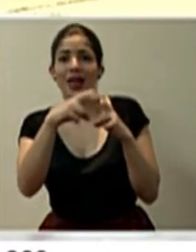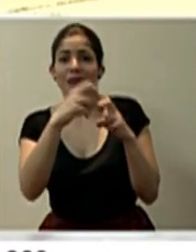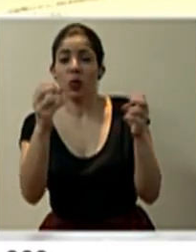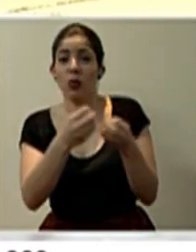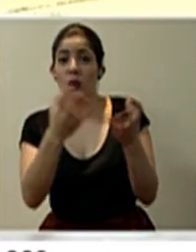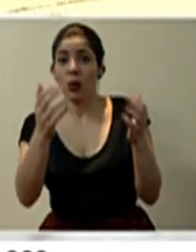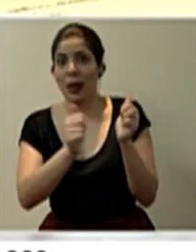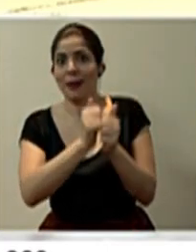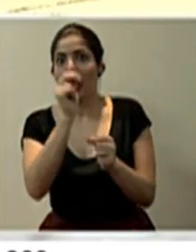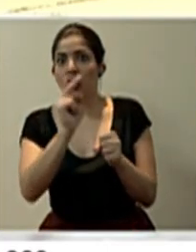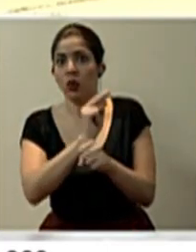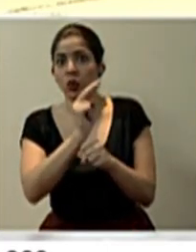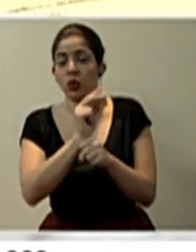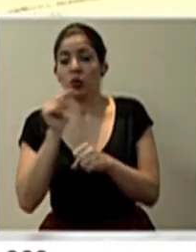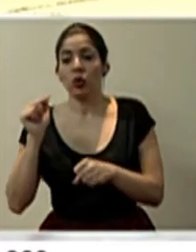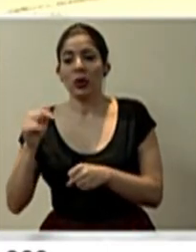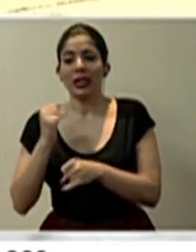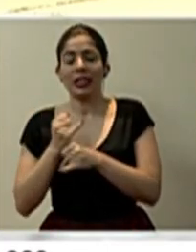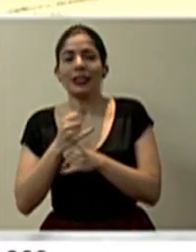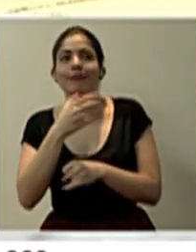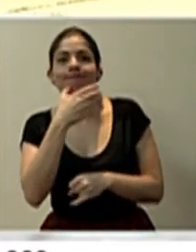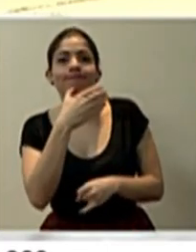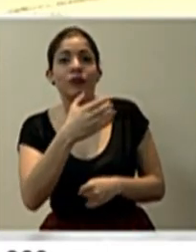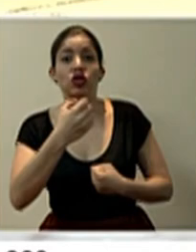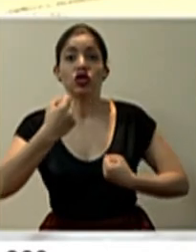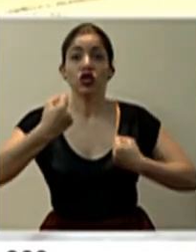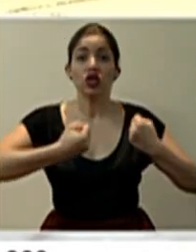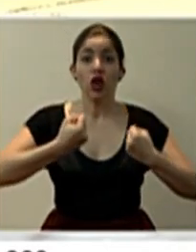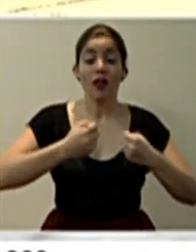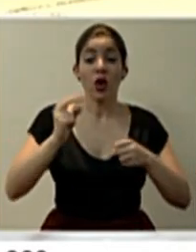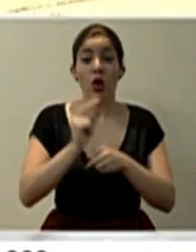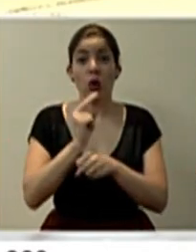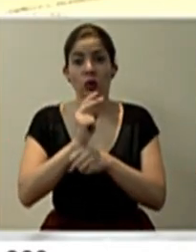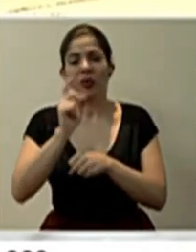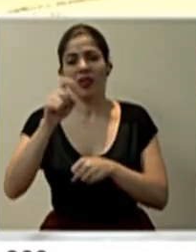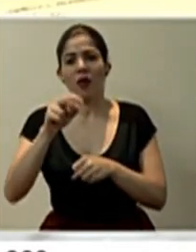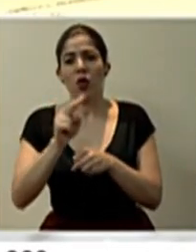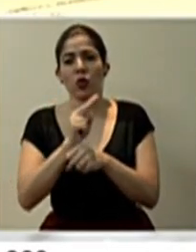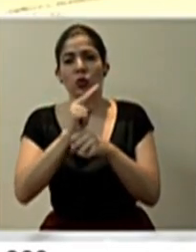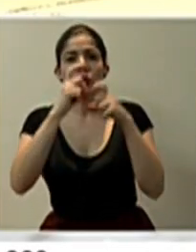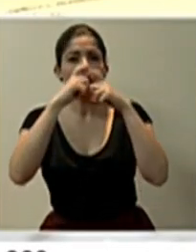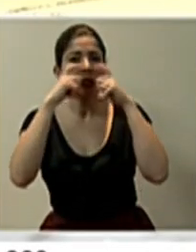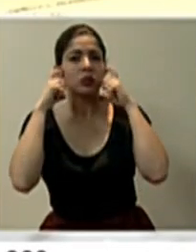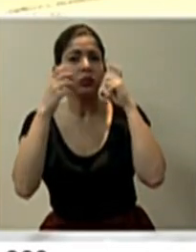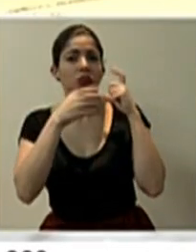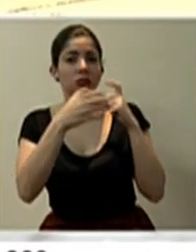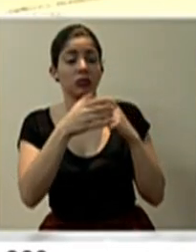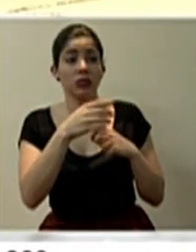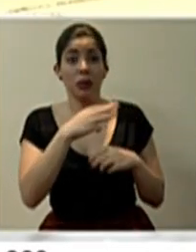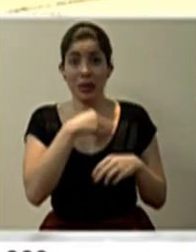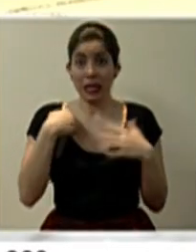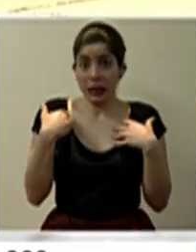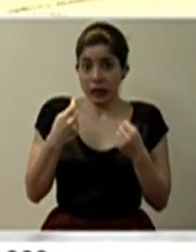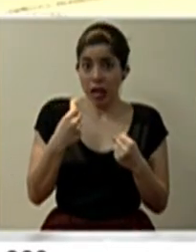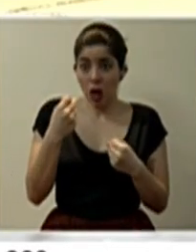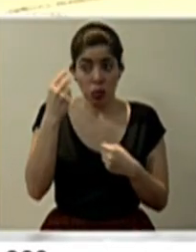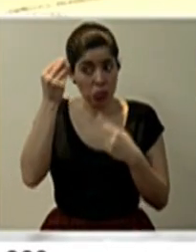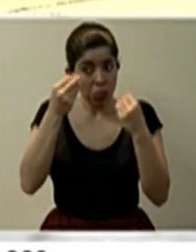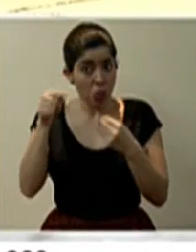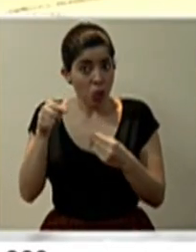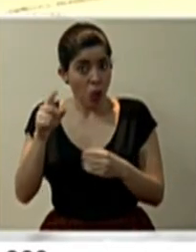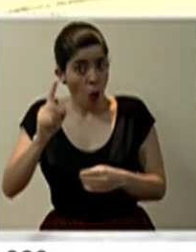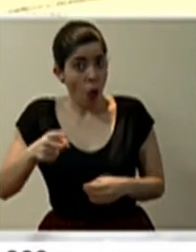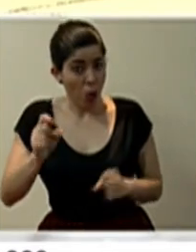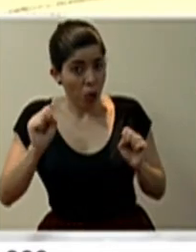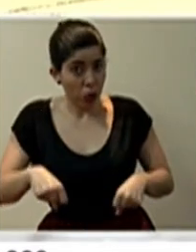público, esta entidad recomendó a los choferes y usuarios portar mascarilla. ¿Salud valoraría esta opción? ¿Es decir, que sea